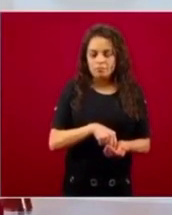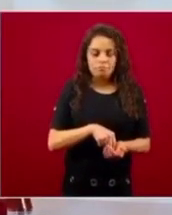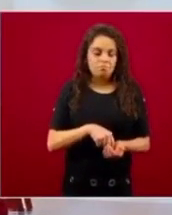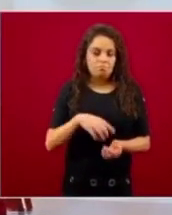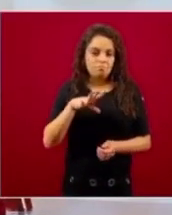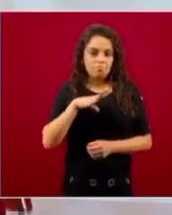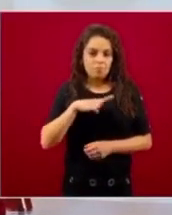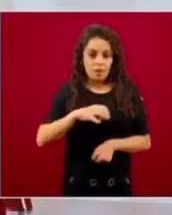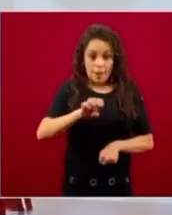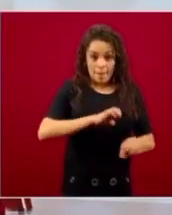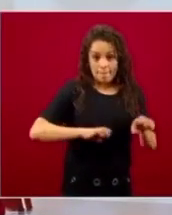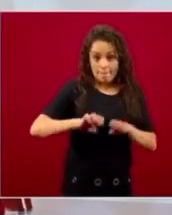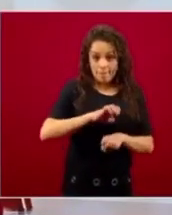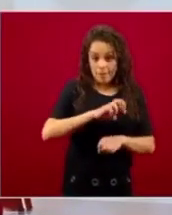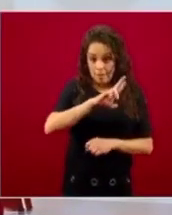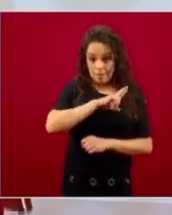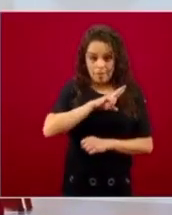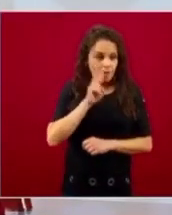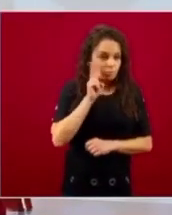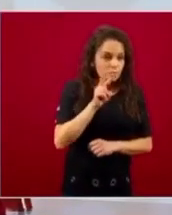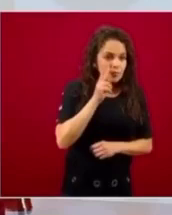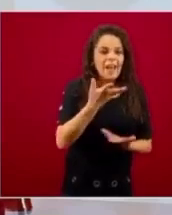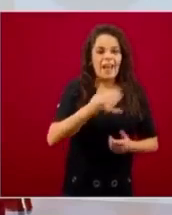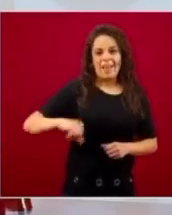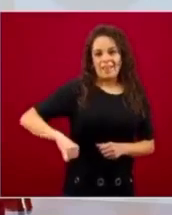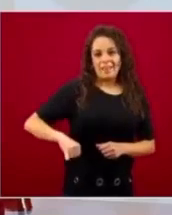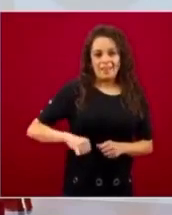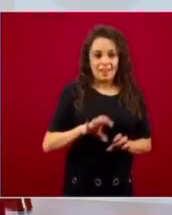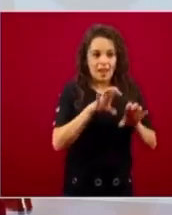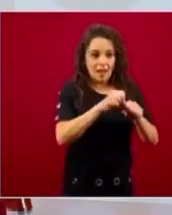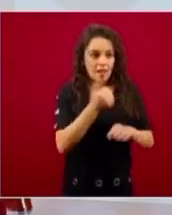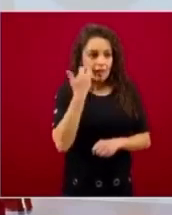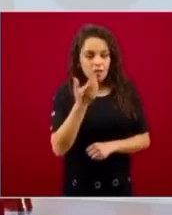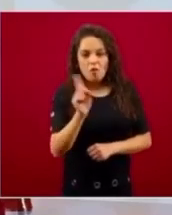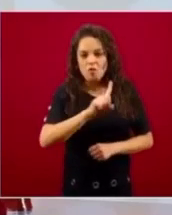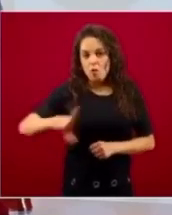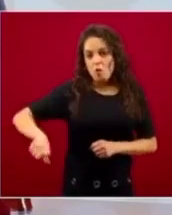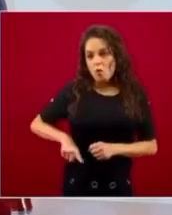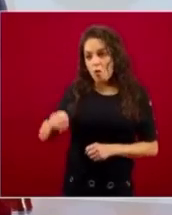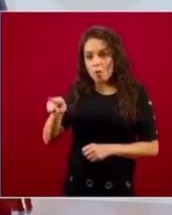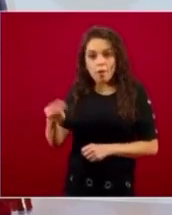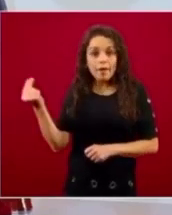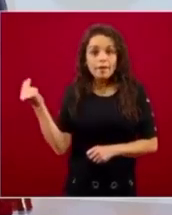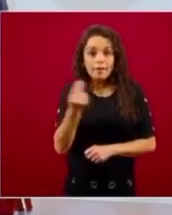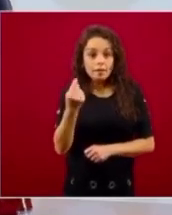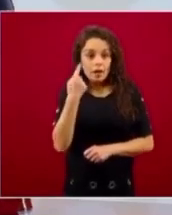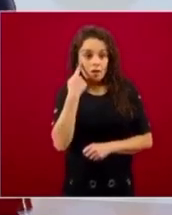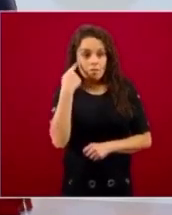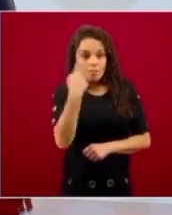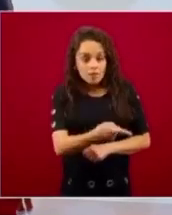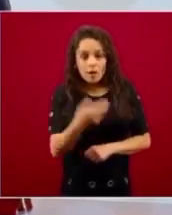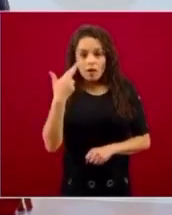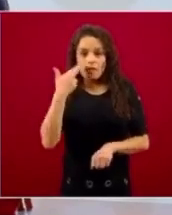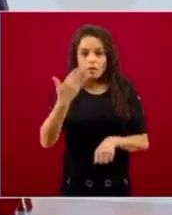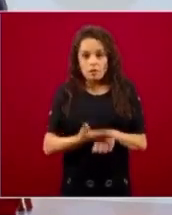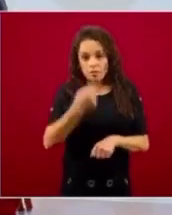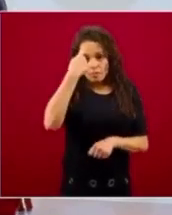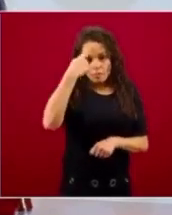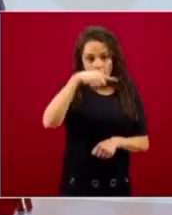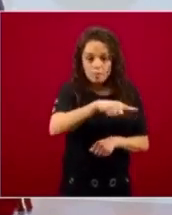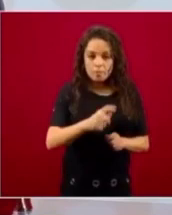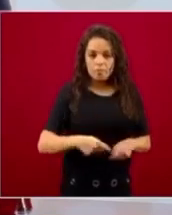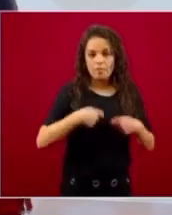las empresas particulares, el gobierno tiene la necesidad, la responsabilidad de hacerlo y con un servicio de alta calidad.